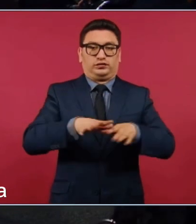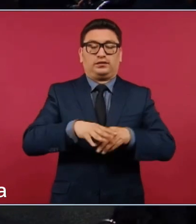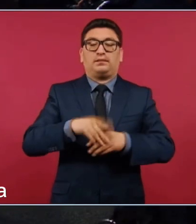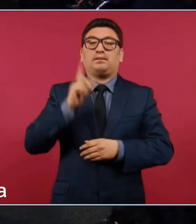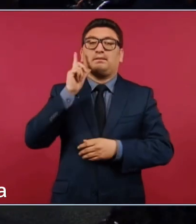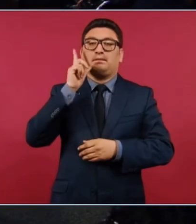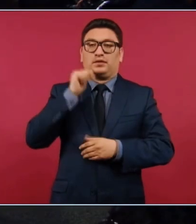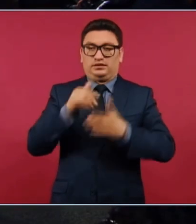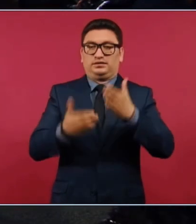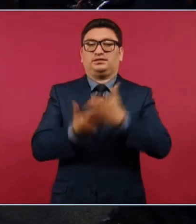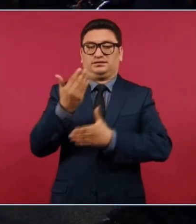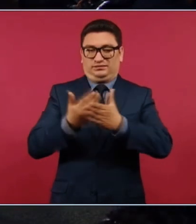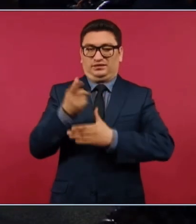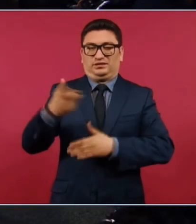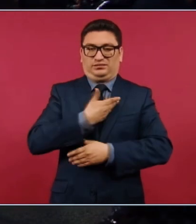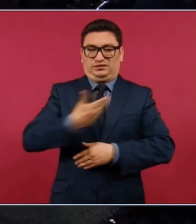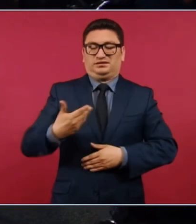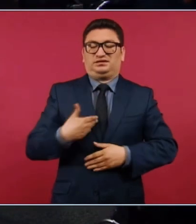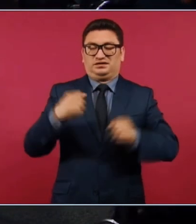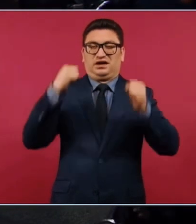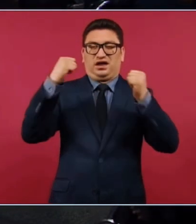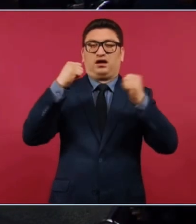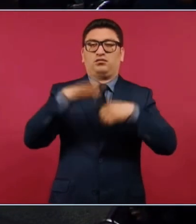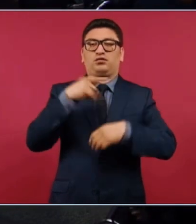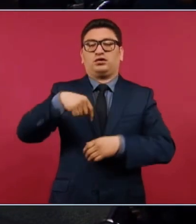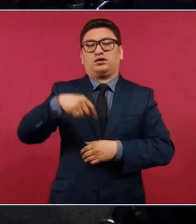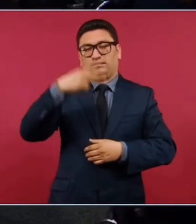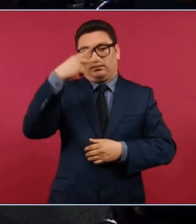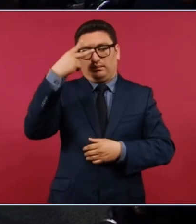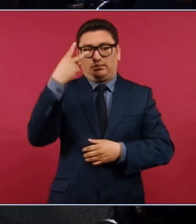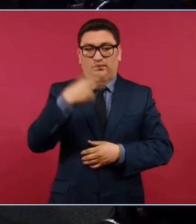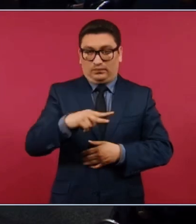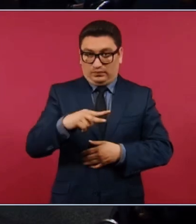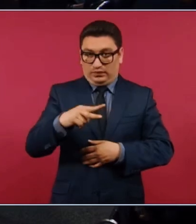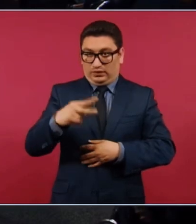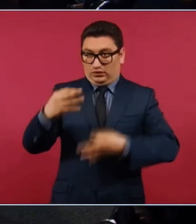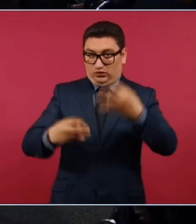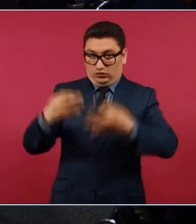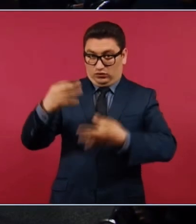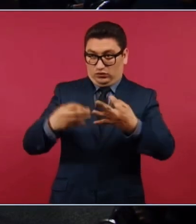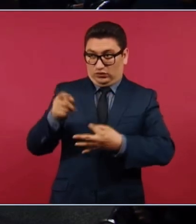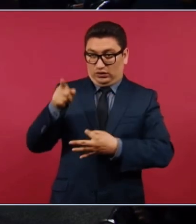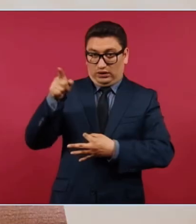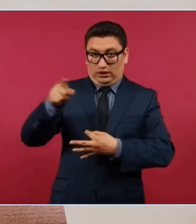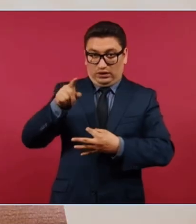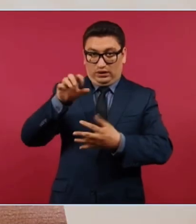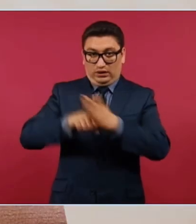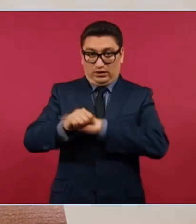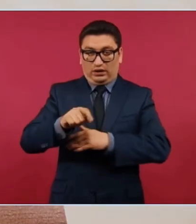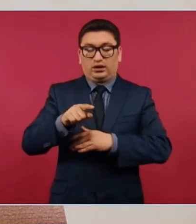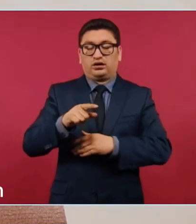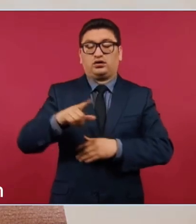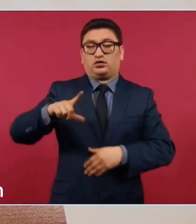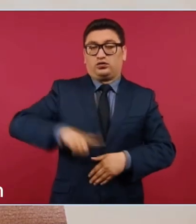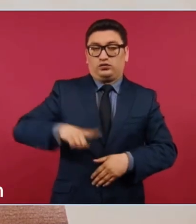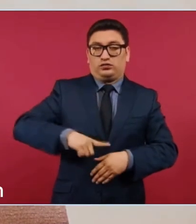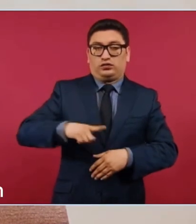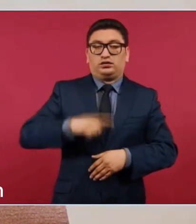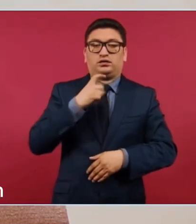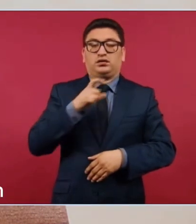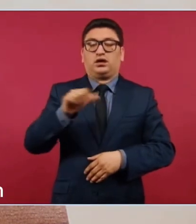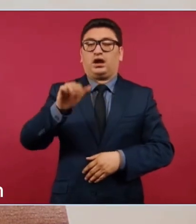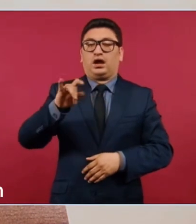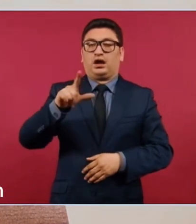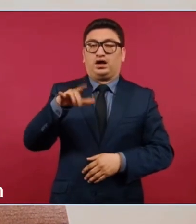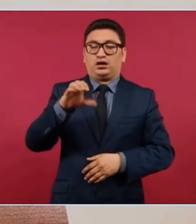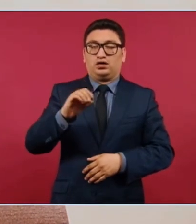presidente en la mañanera? Porque México no enjuició a García Luna. El gobierno de López Obrador apenas consiguió la